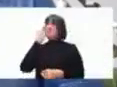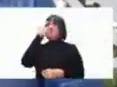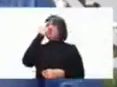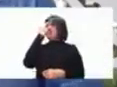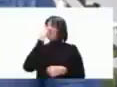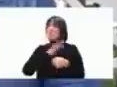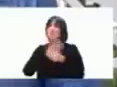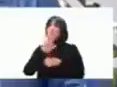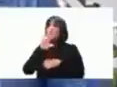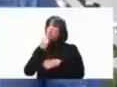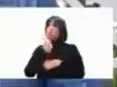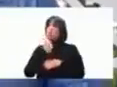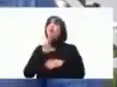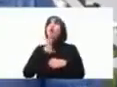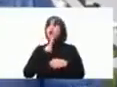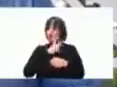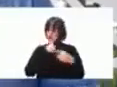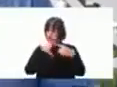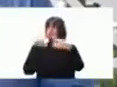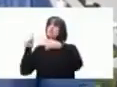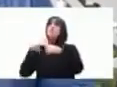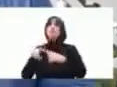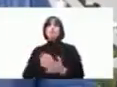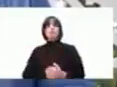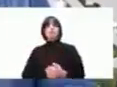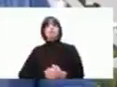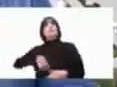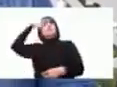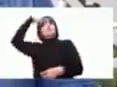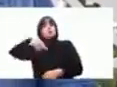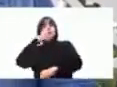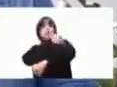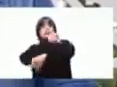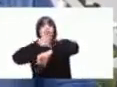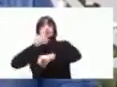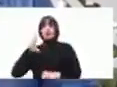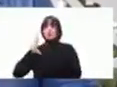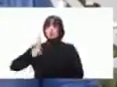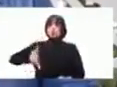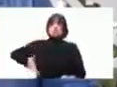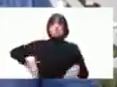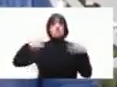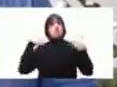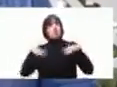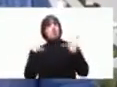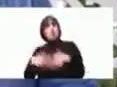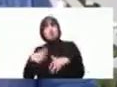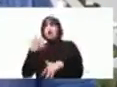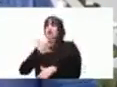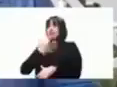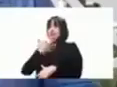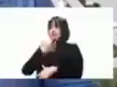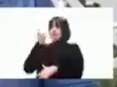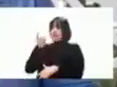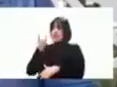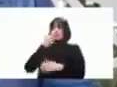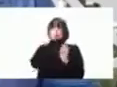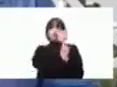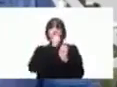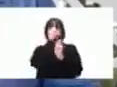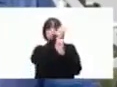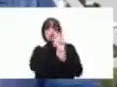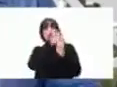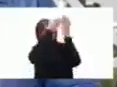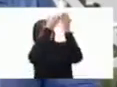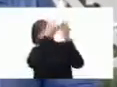Simplemente para esta palabra es un orgullo, un orgullo de tener este monumento dedicado a este gran personaje. Es un personaje